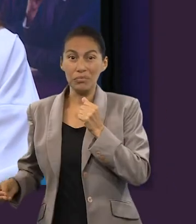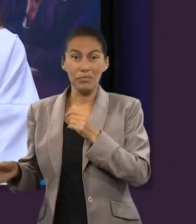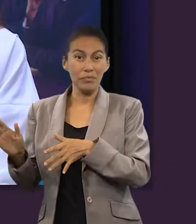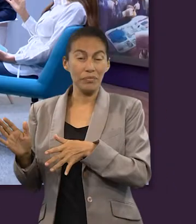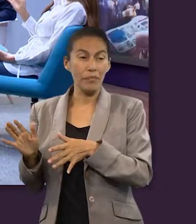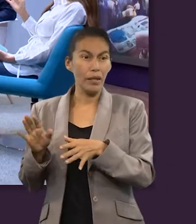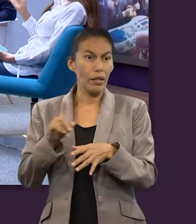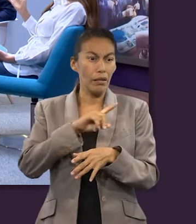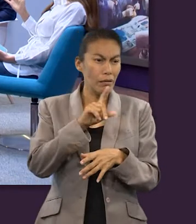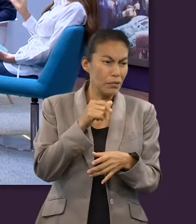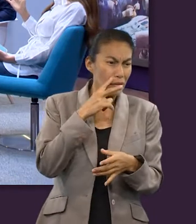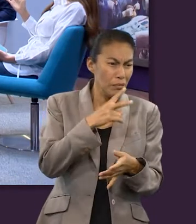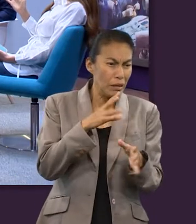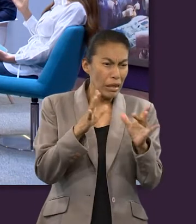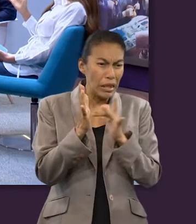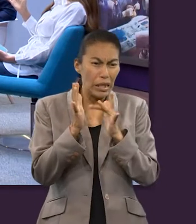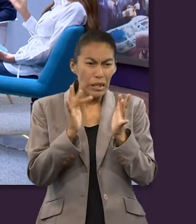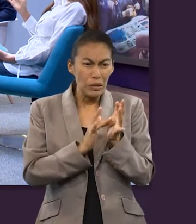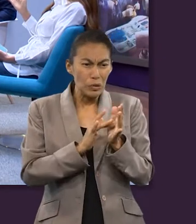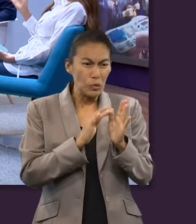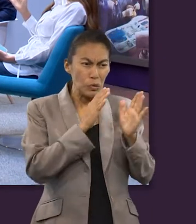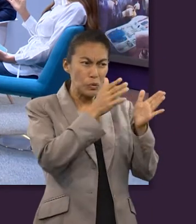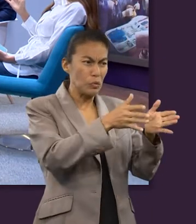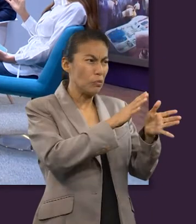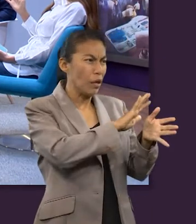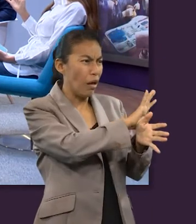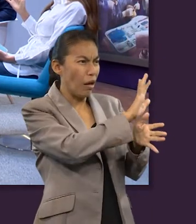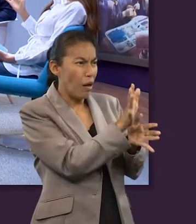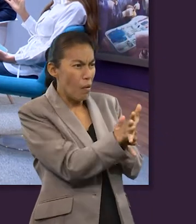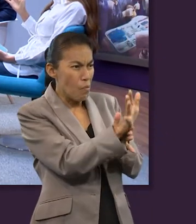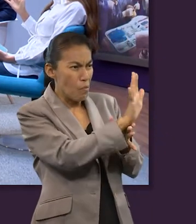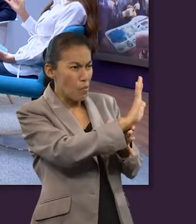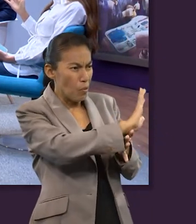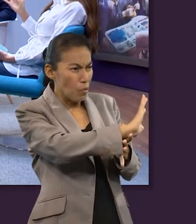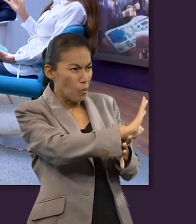yaciendo en una gran tumba tapada con una gran piedra,